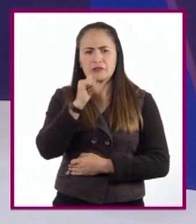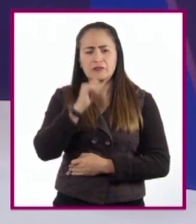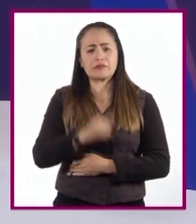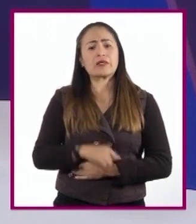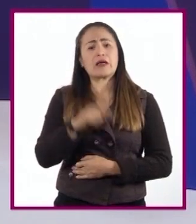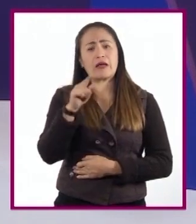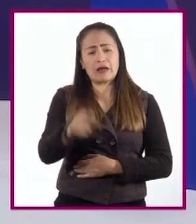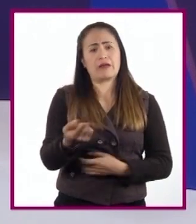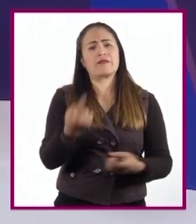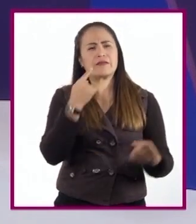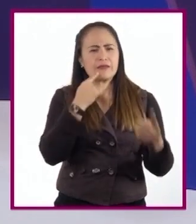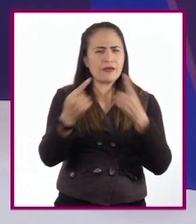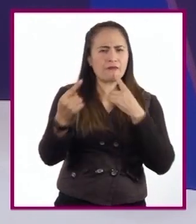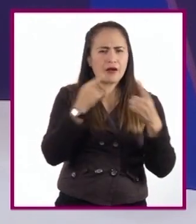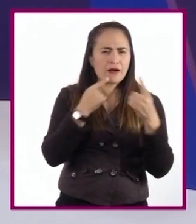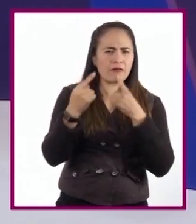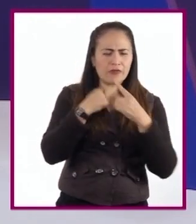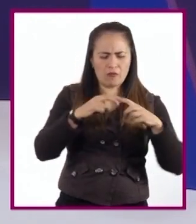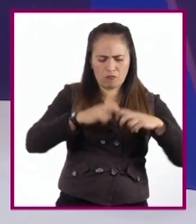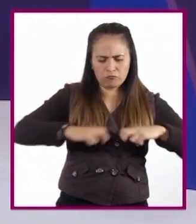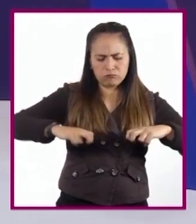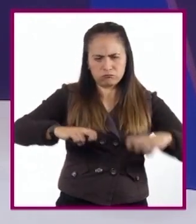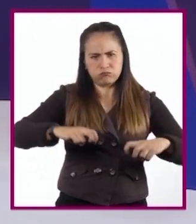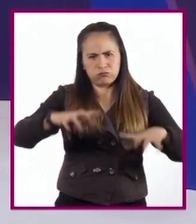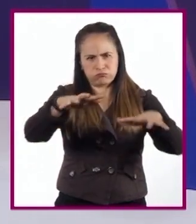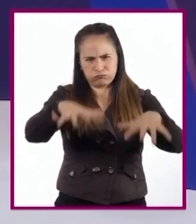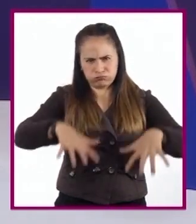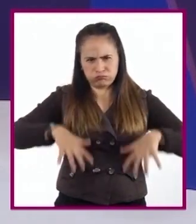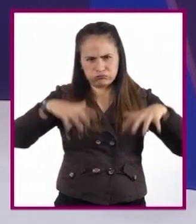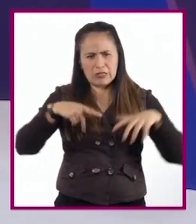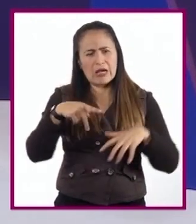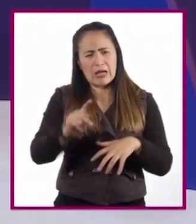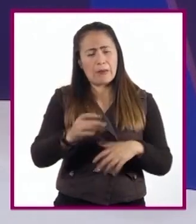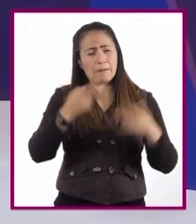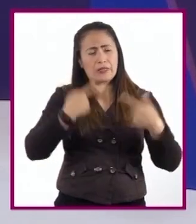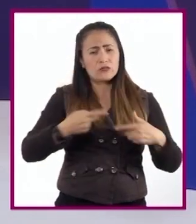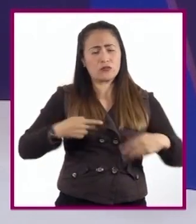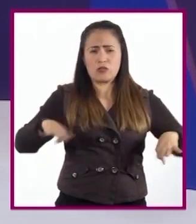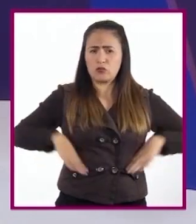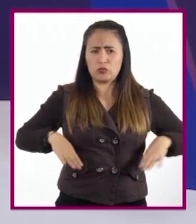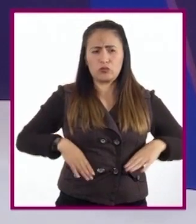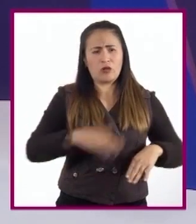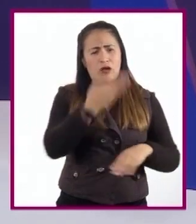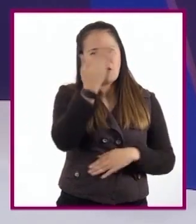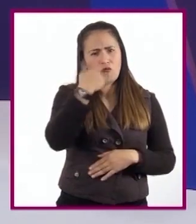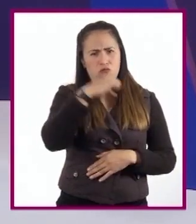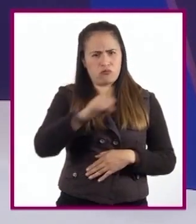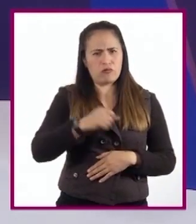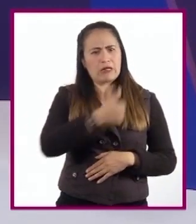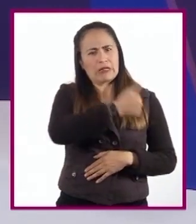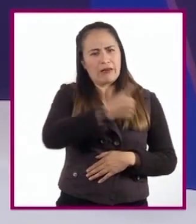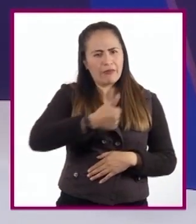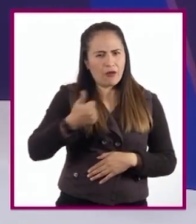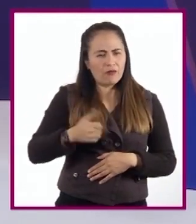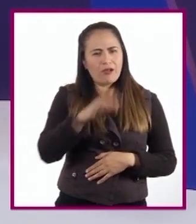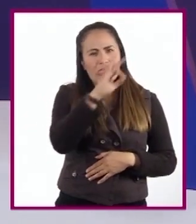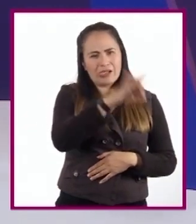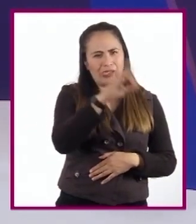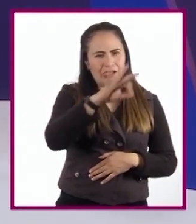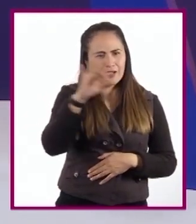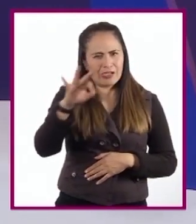Pues en un debate público también es importante la habilidad que tengan los participantes de persuadir a la audiencia, lo